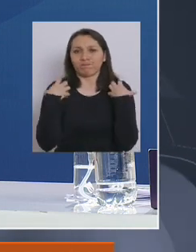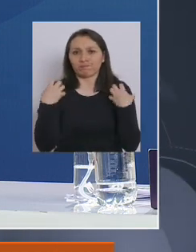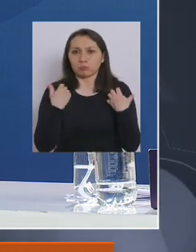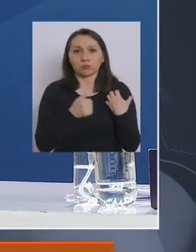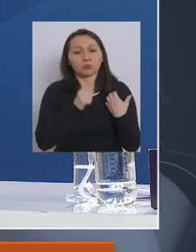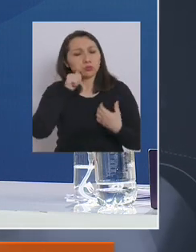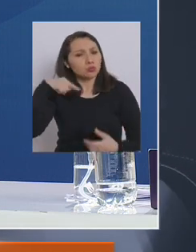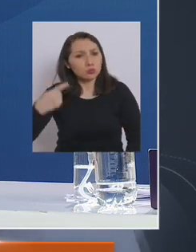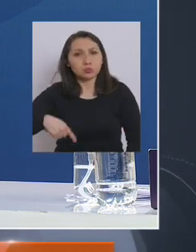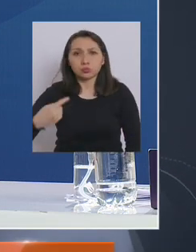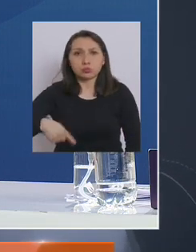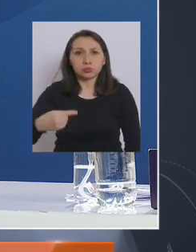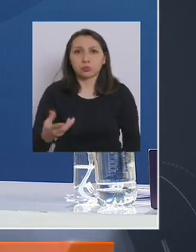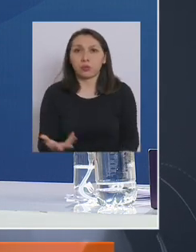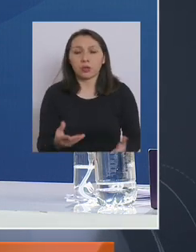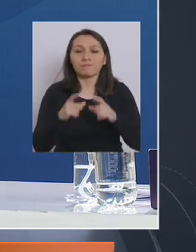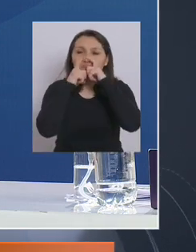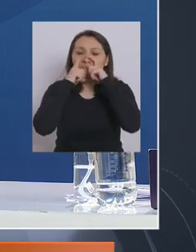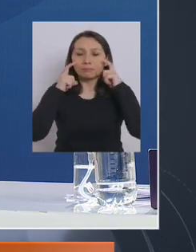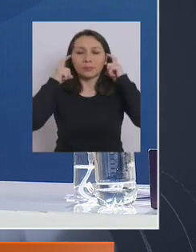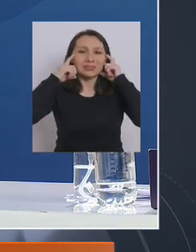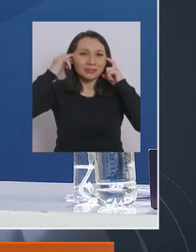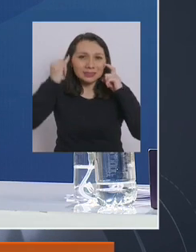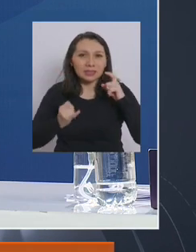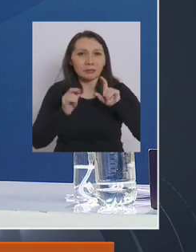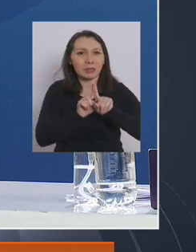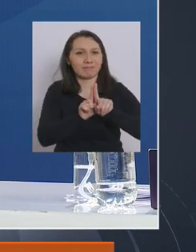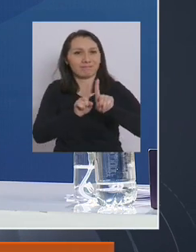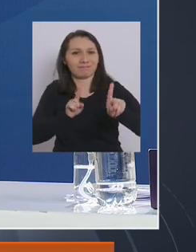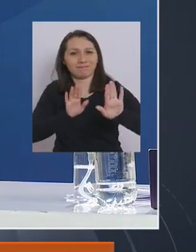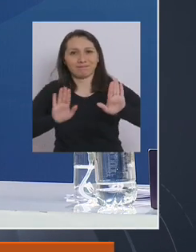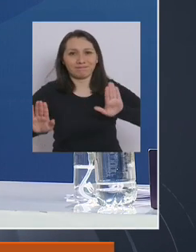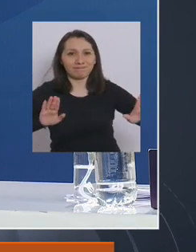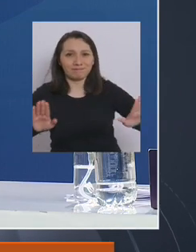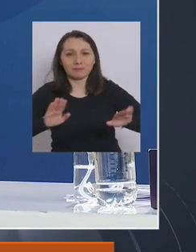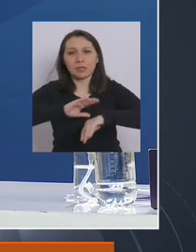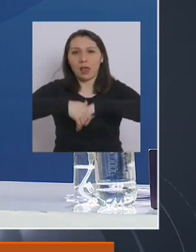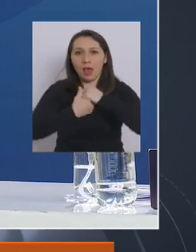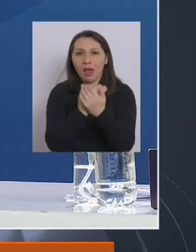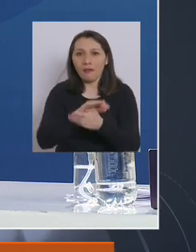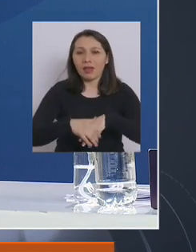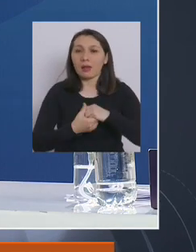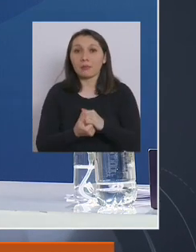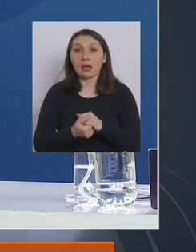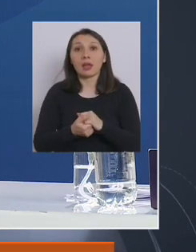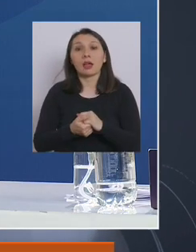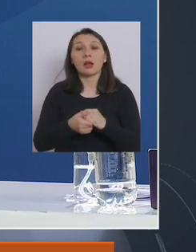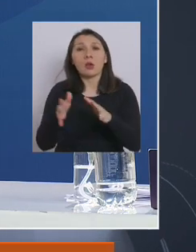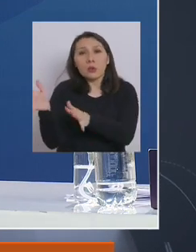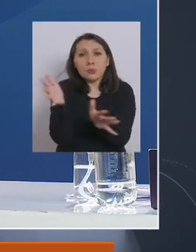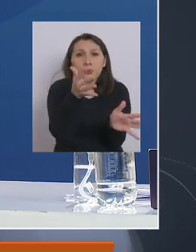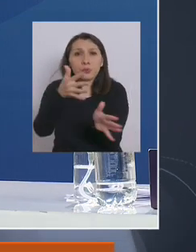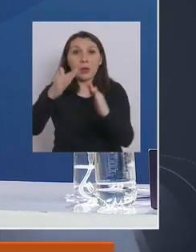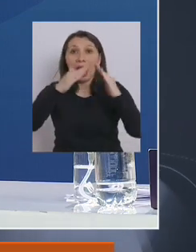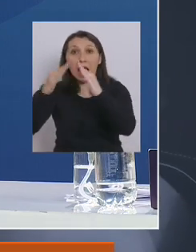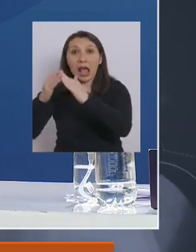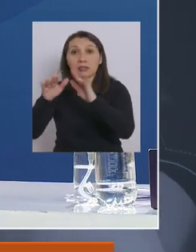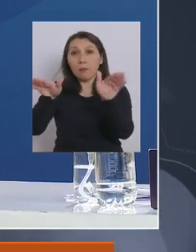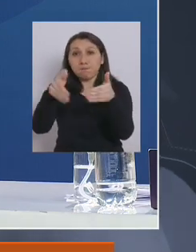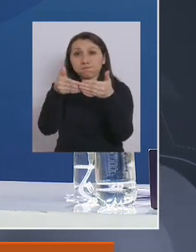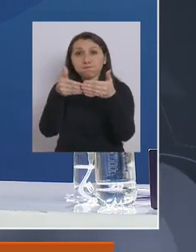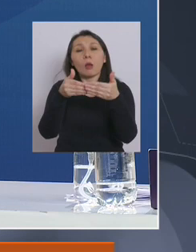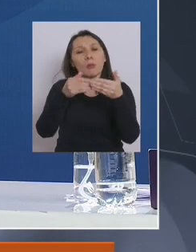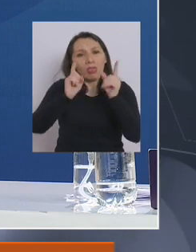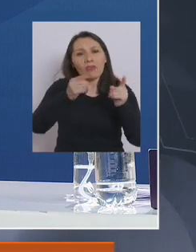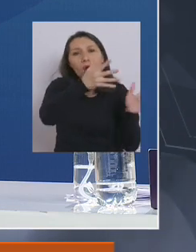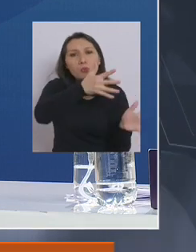hacemos todos los días, el uso de mascarilla, el distanciamiento físico, el lavado de manos, la ventilación de las casas cuando estamos en un